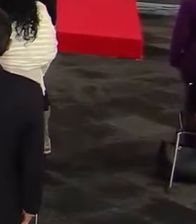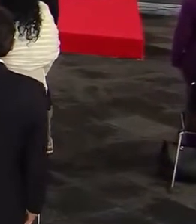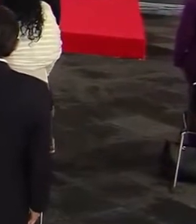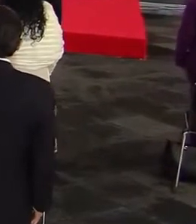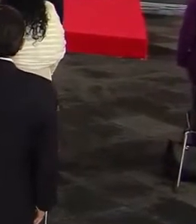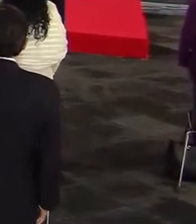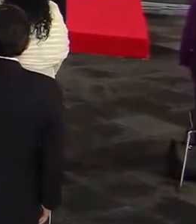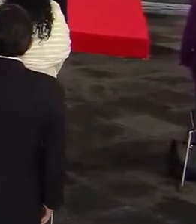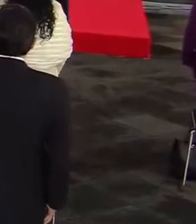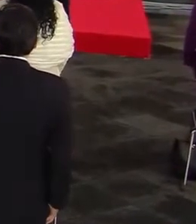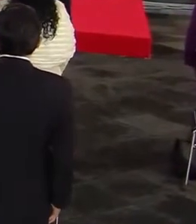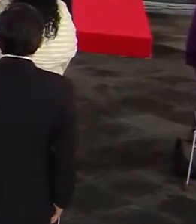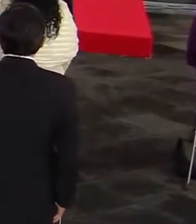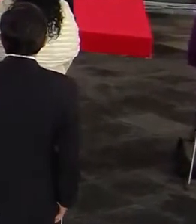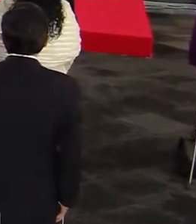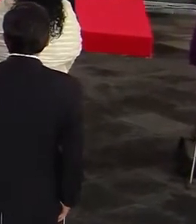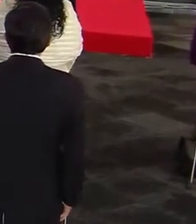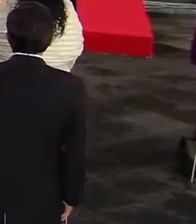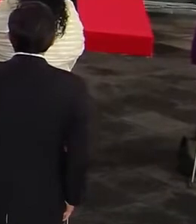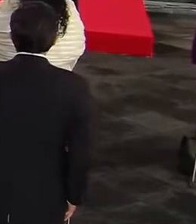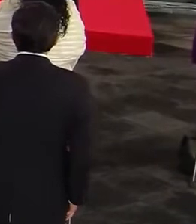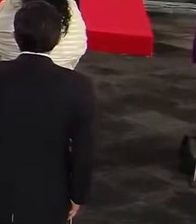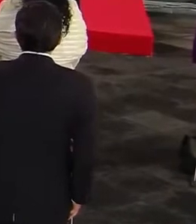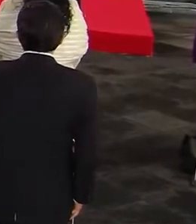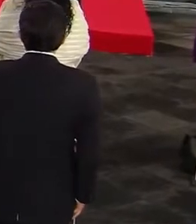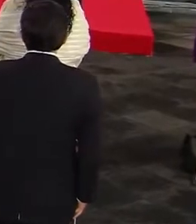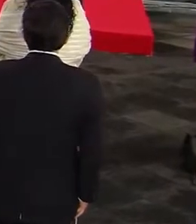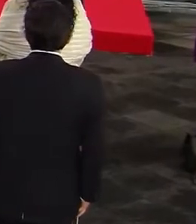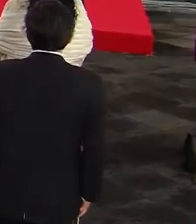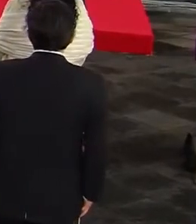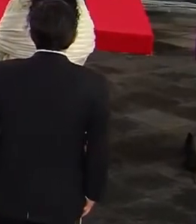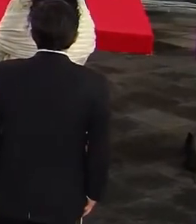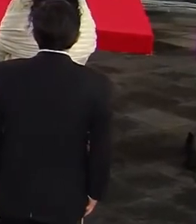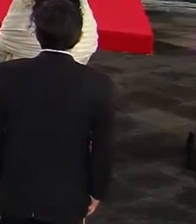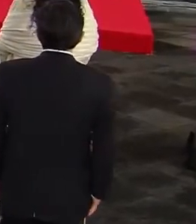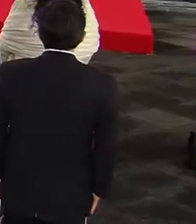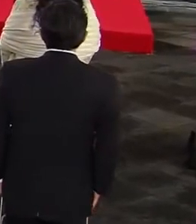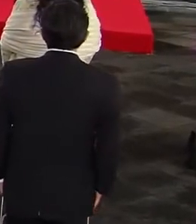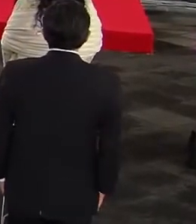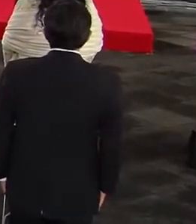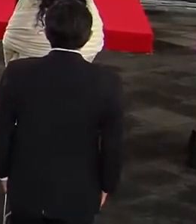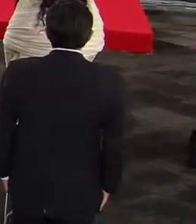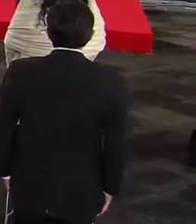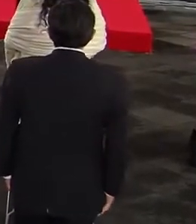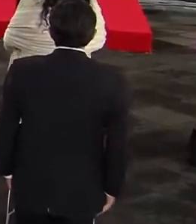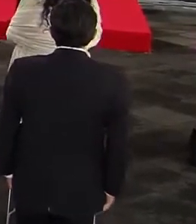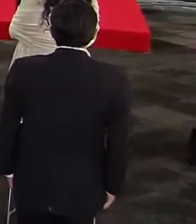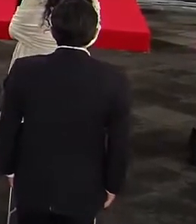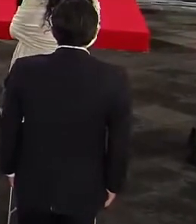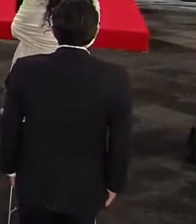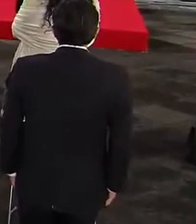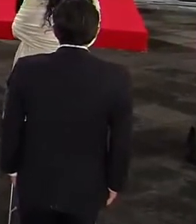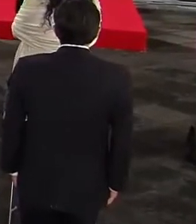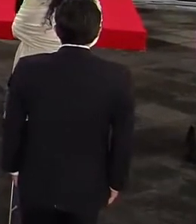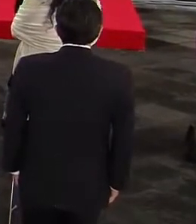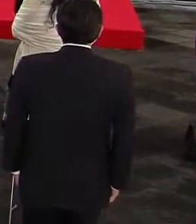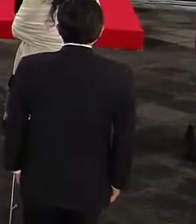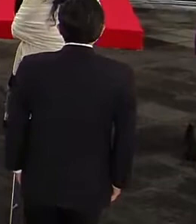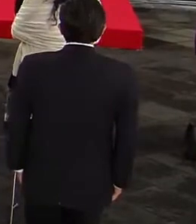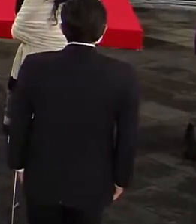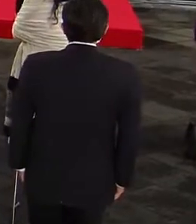constitucional de los Estados Unidos Mexicanos, licenciado Andrés Manuel López Obrador. Gracias.